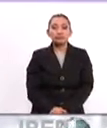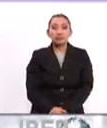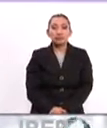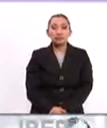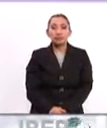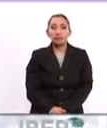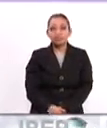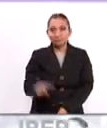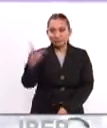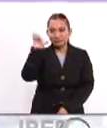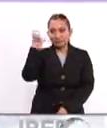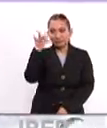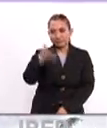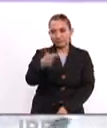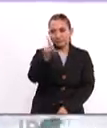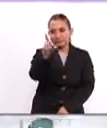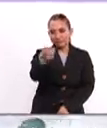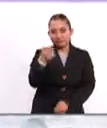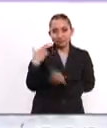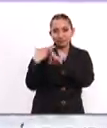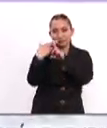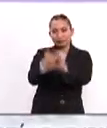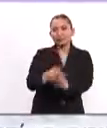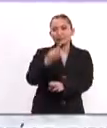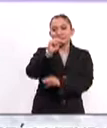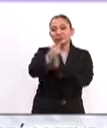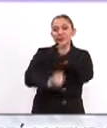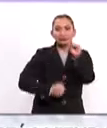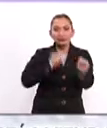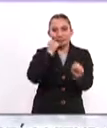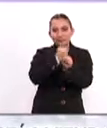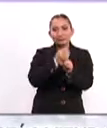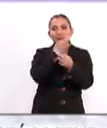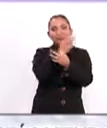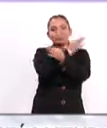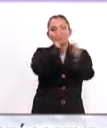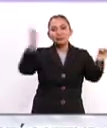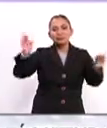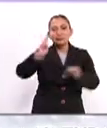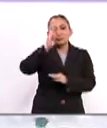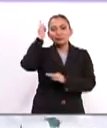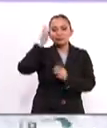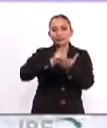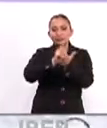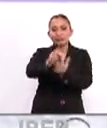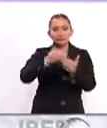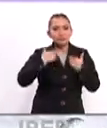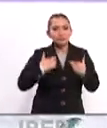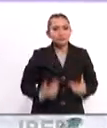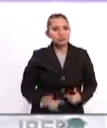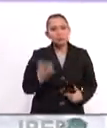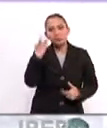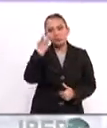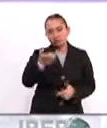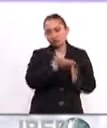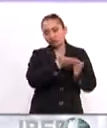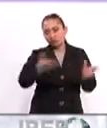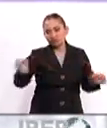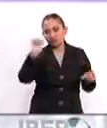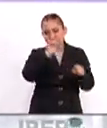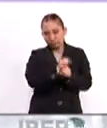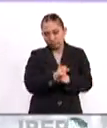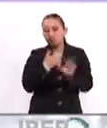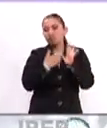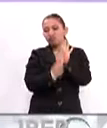Y bueno, el pasado lunes 10 de diciembre se conmemoró el 70 aniversario de la Declaración Universal de los Derechos Humanos y por eso durante esta